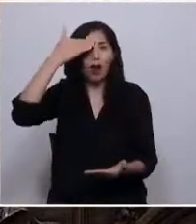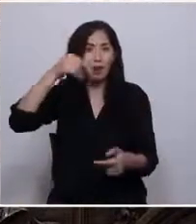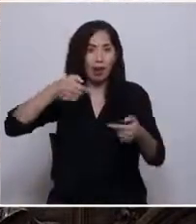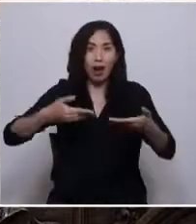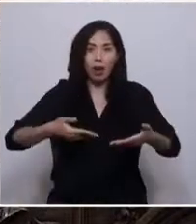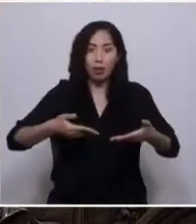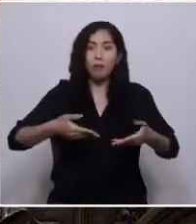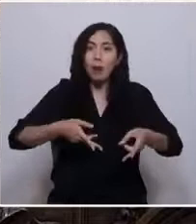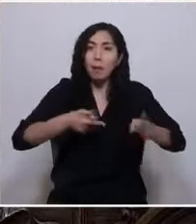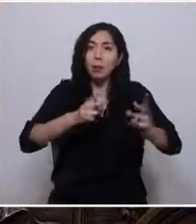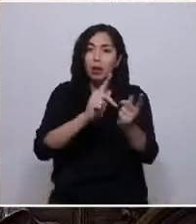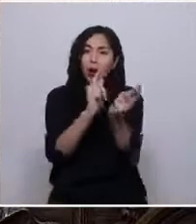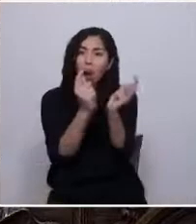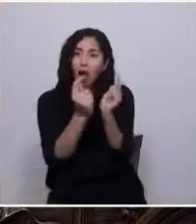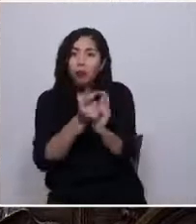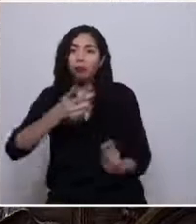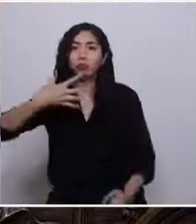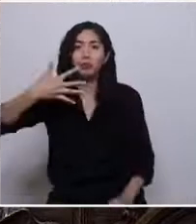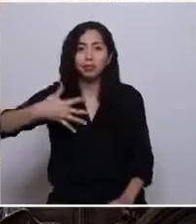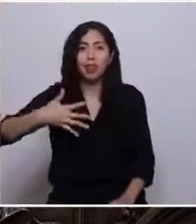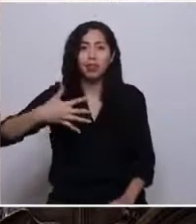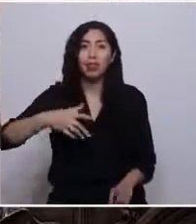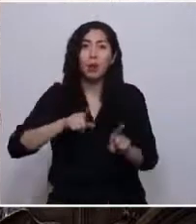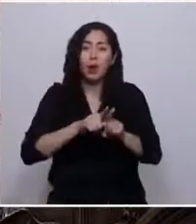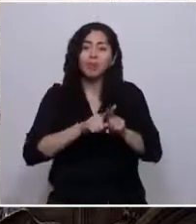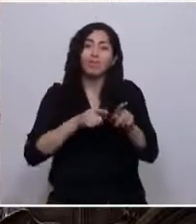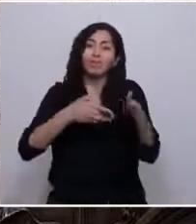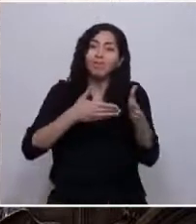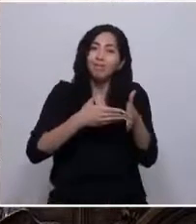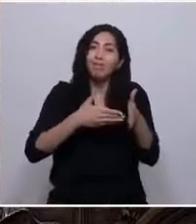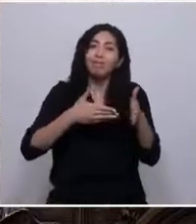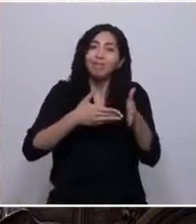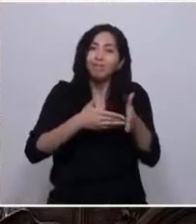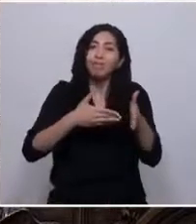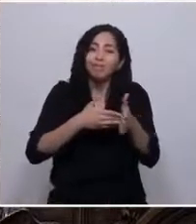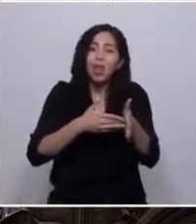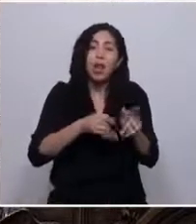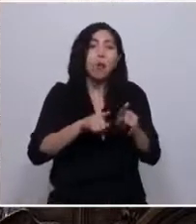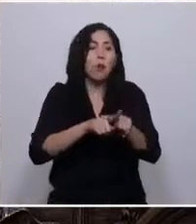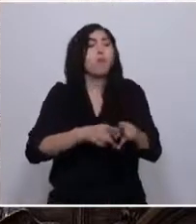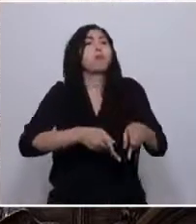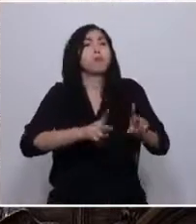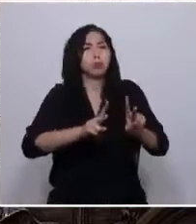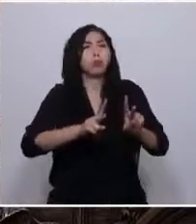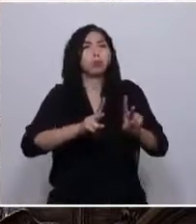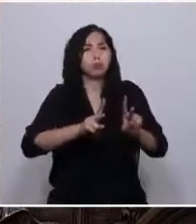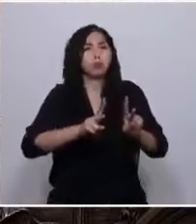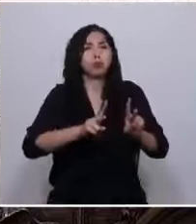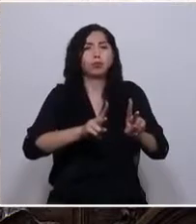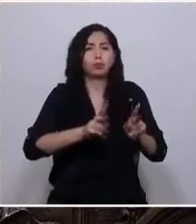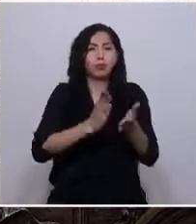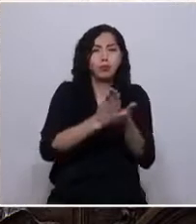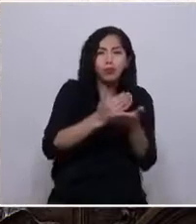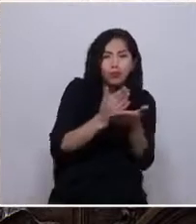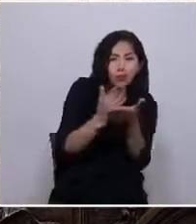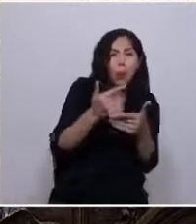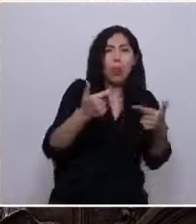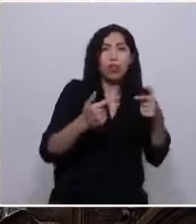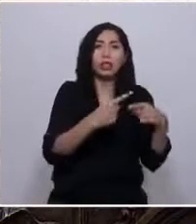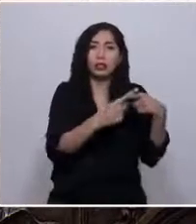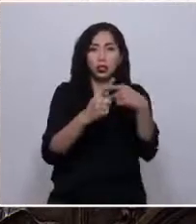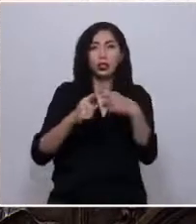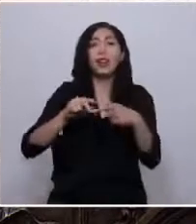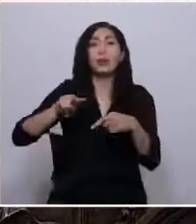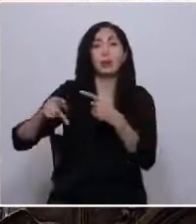relevante. Más allá de sus limitaciones, aquel periodo permitió la expansión de derechos políticos y sociales en nuestra historia.